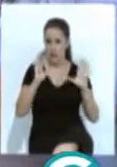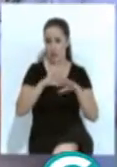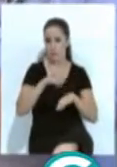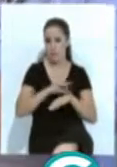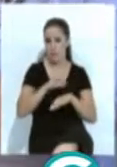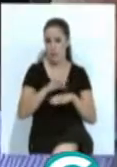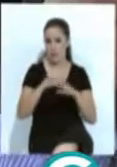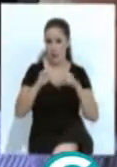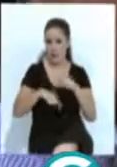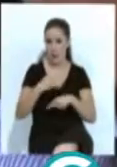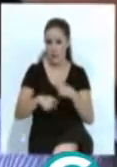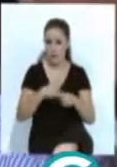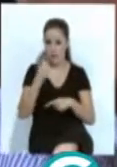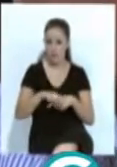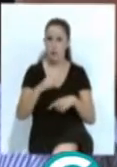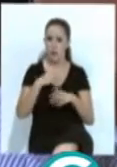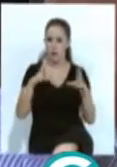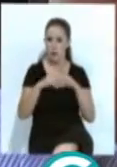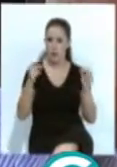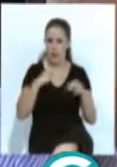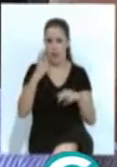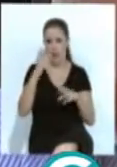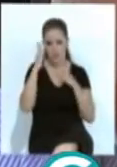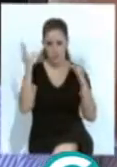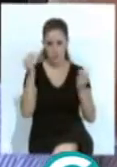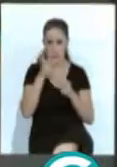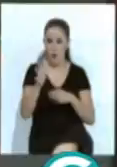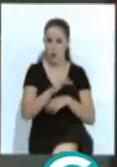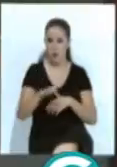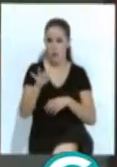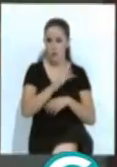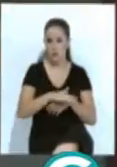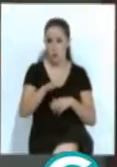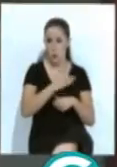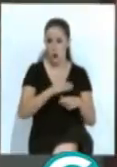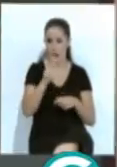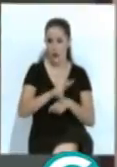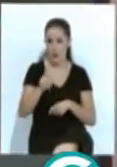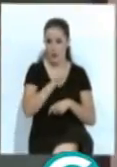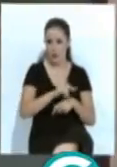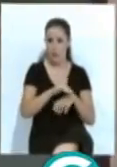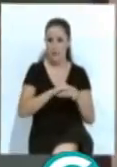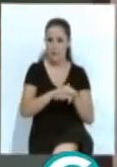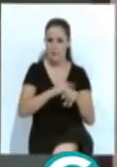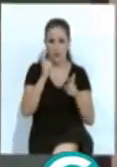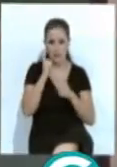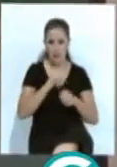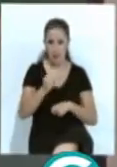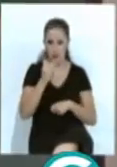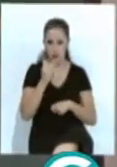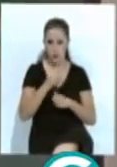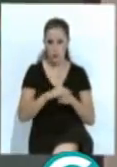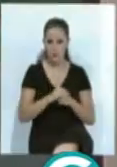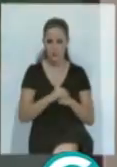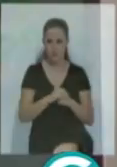y Comunitaria y diplomado universitario en Enfermería por la Escuela Nacional de Medicina del Trabajo del Ministerio de Sanidad y Consumo.